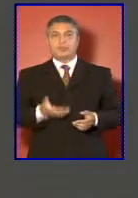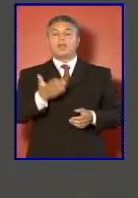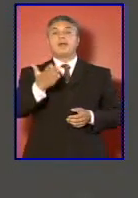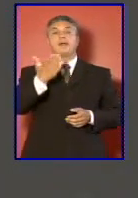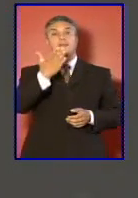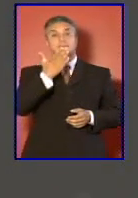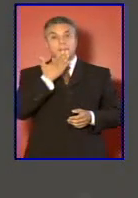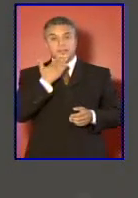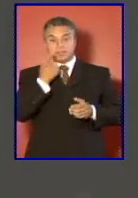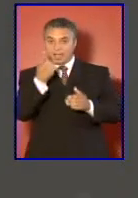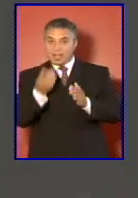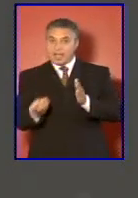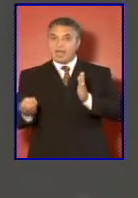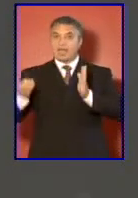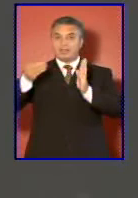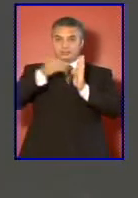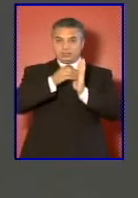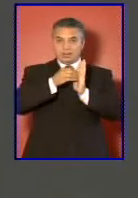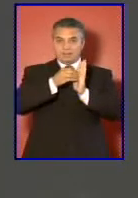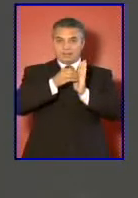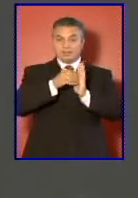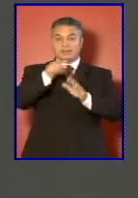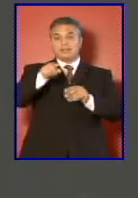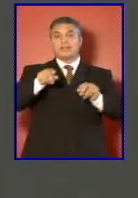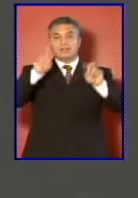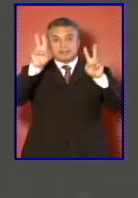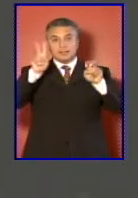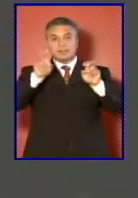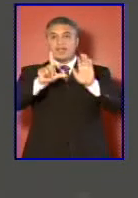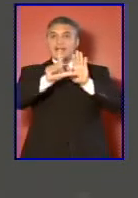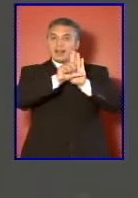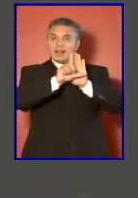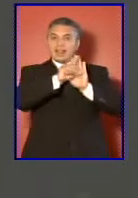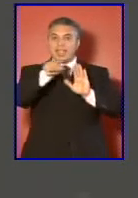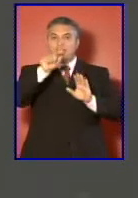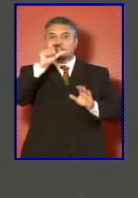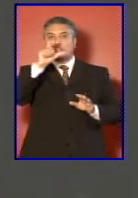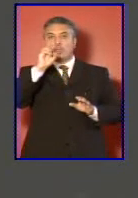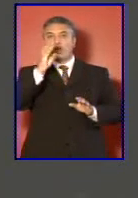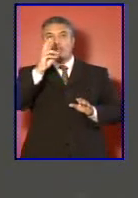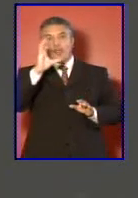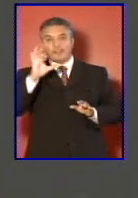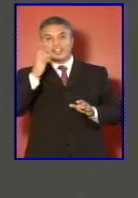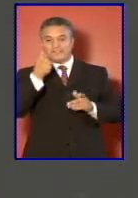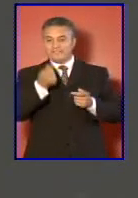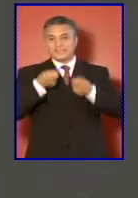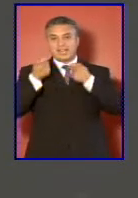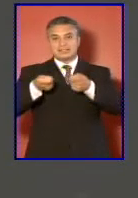Adicionalmente en materia de leyes del cobre y financiamiento de las Fuerzas Armadas